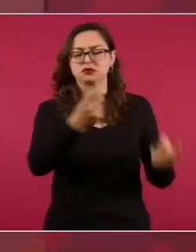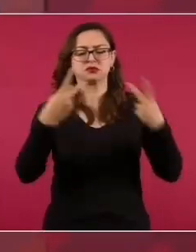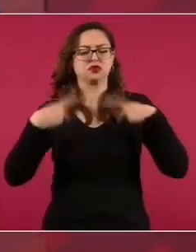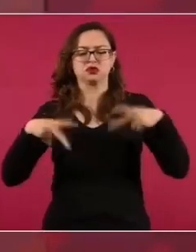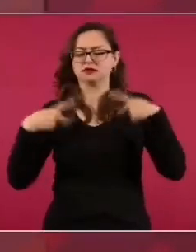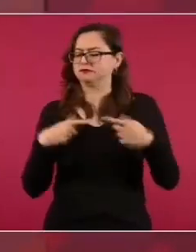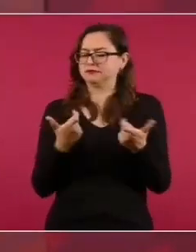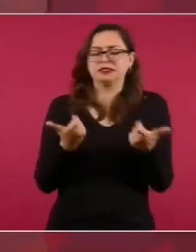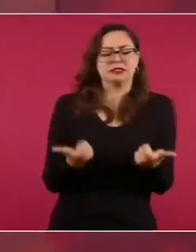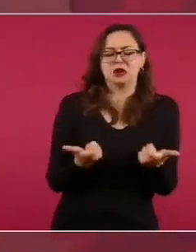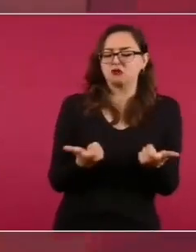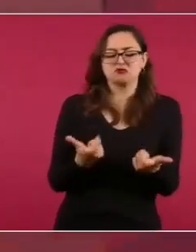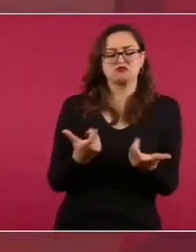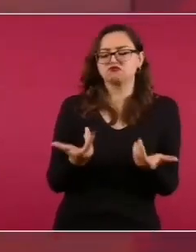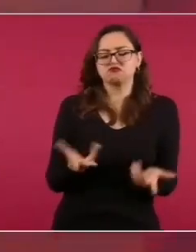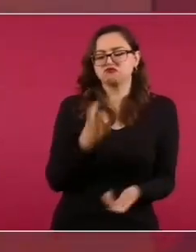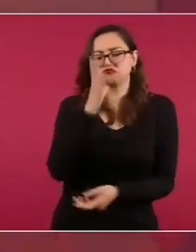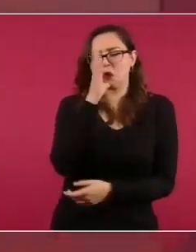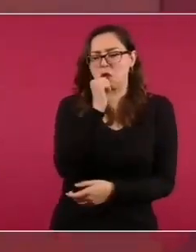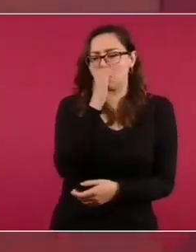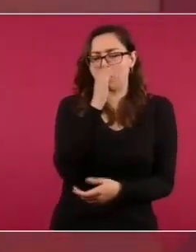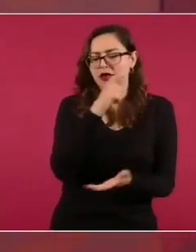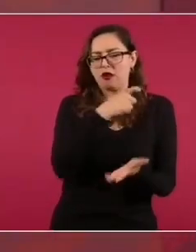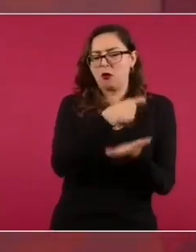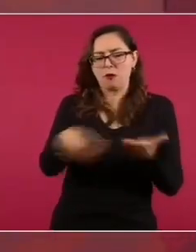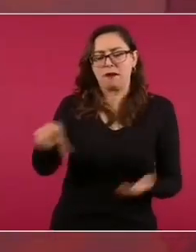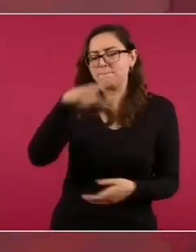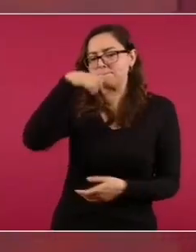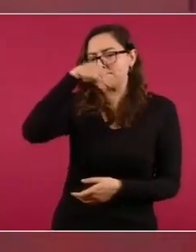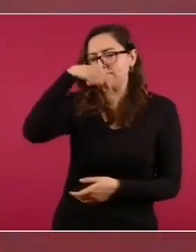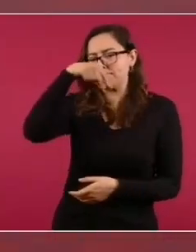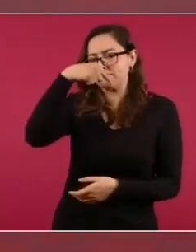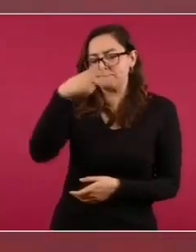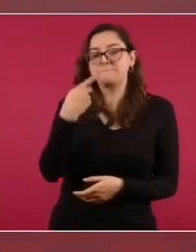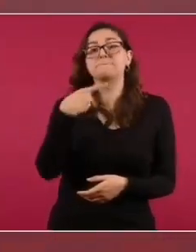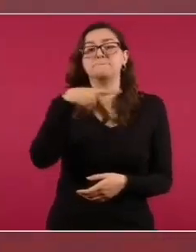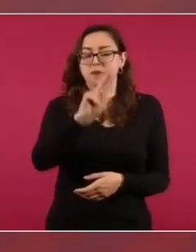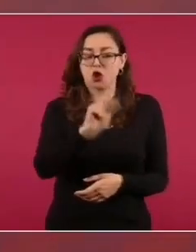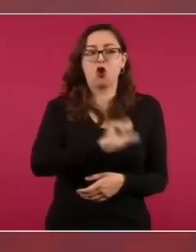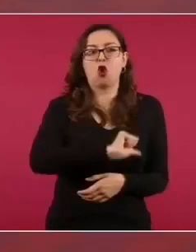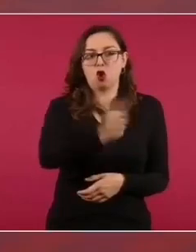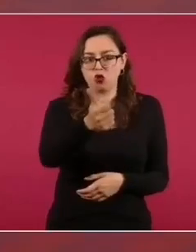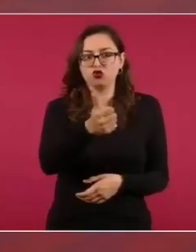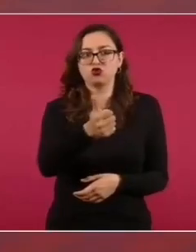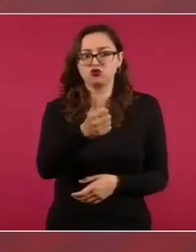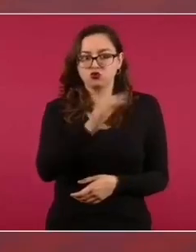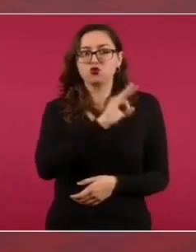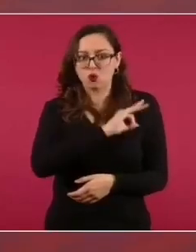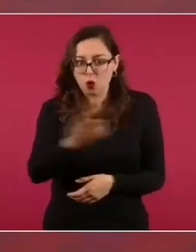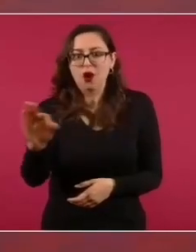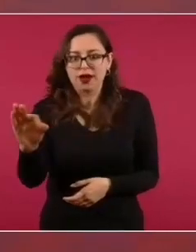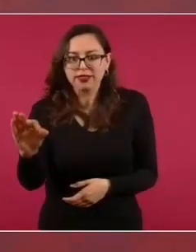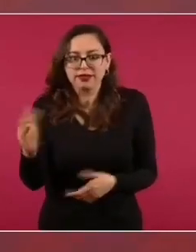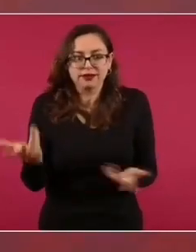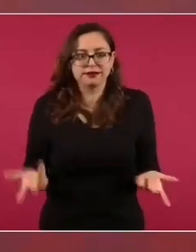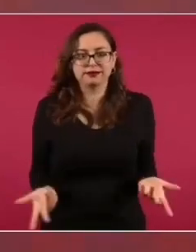y compran su pollo. Pero hay otros que sí pueden. Además,